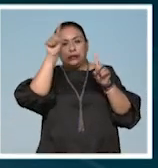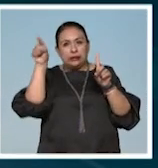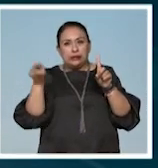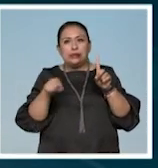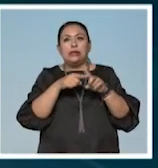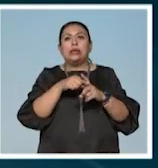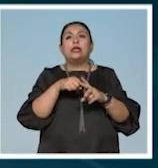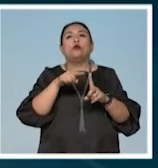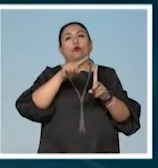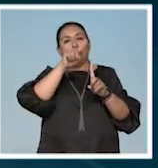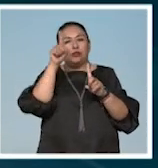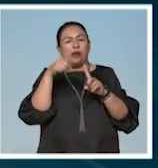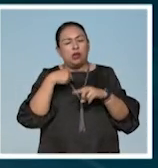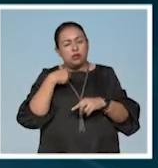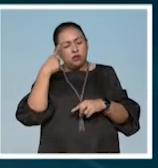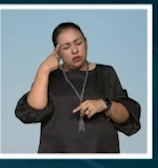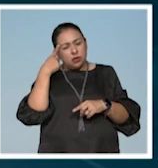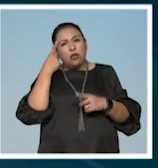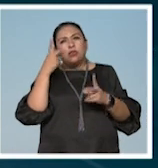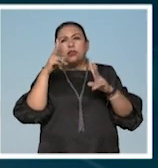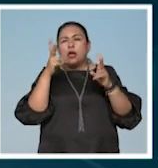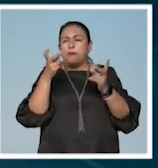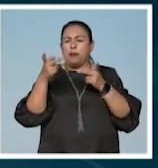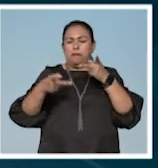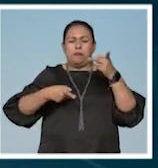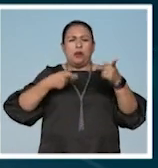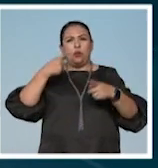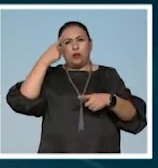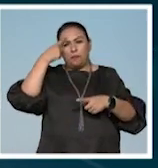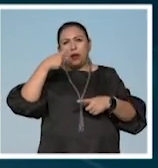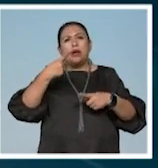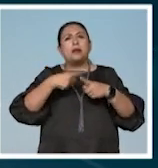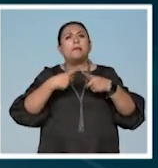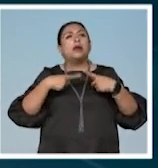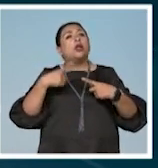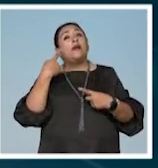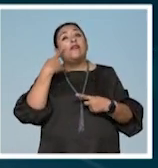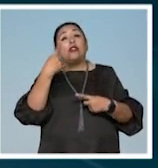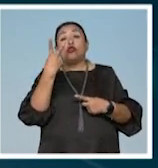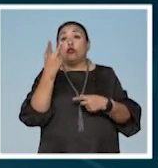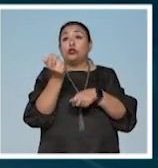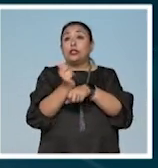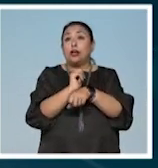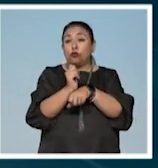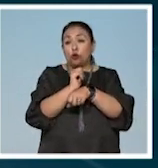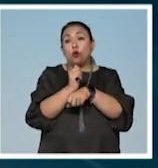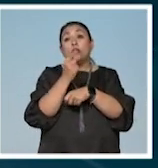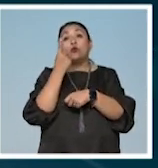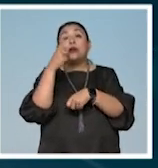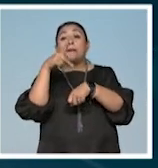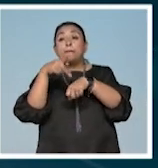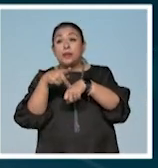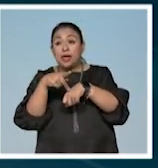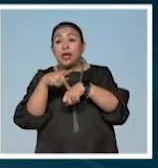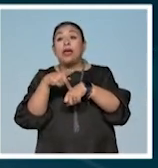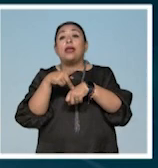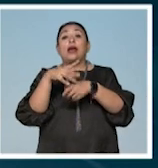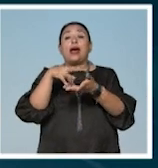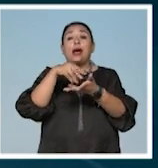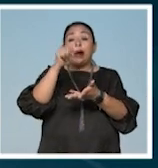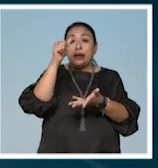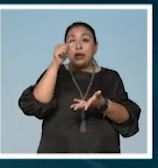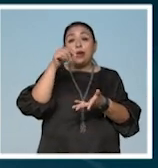Circles es una meditación sobre grandes preguntas para espectadores dos actores una piedra un cubo de arena